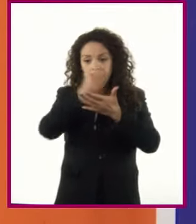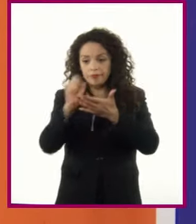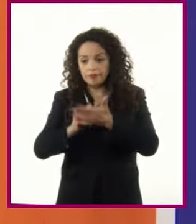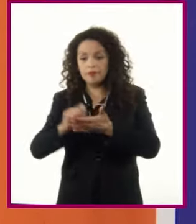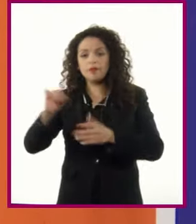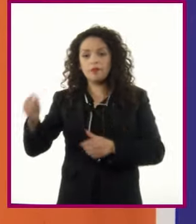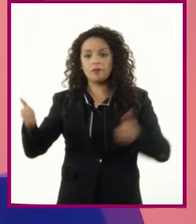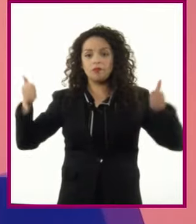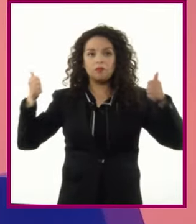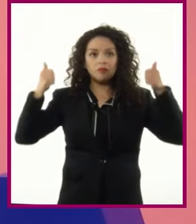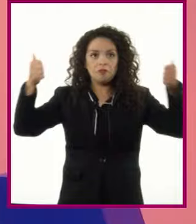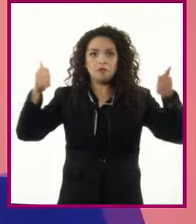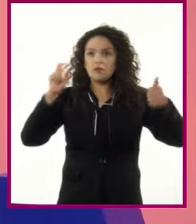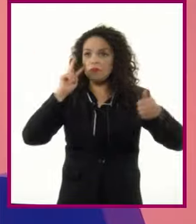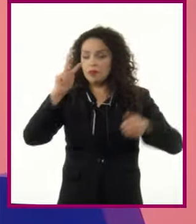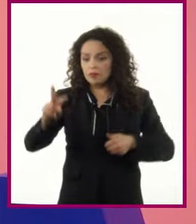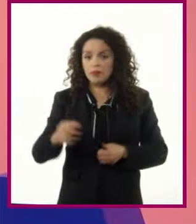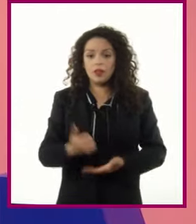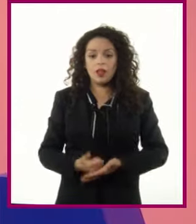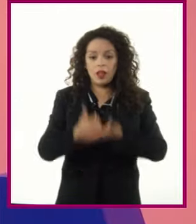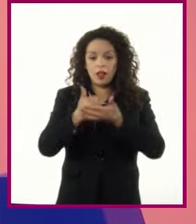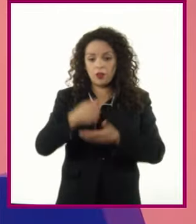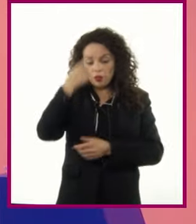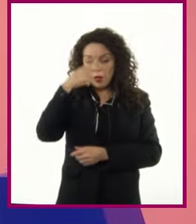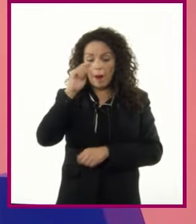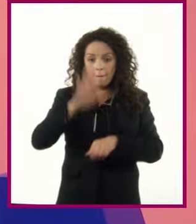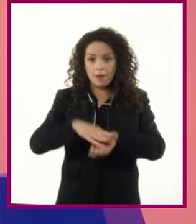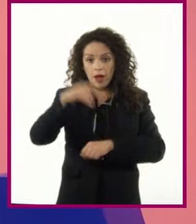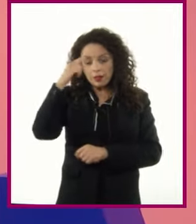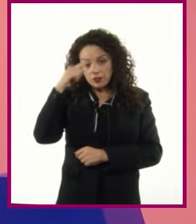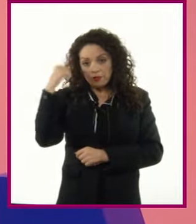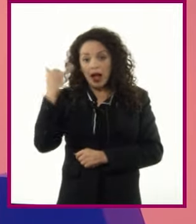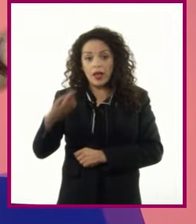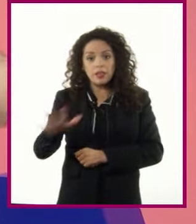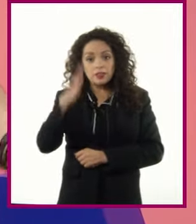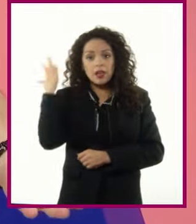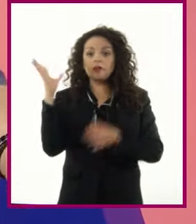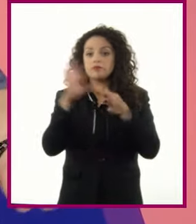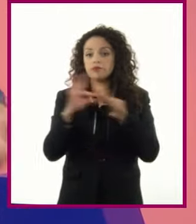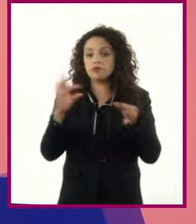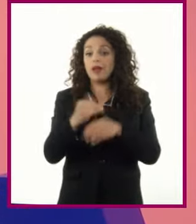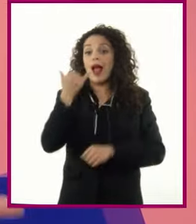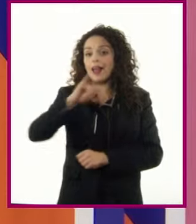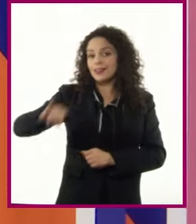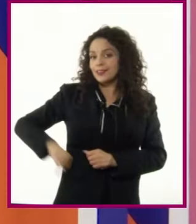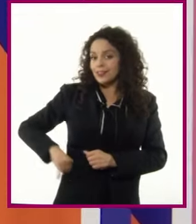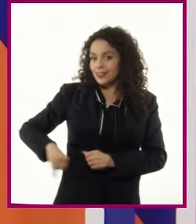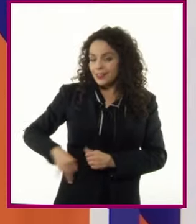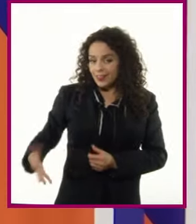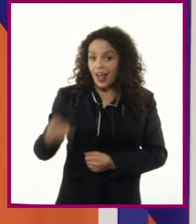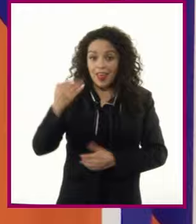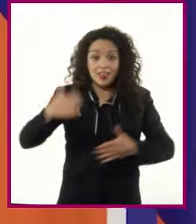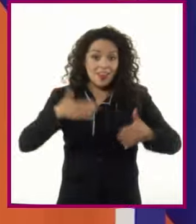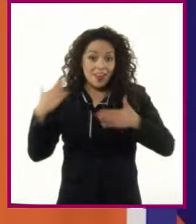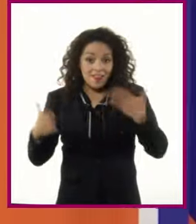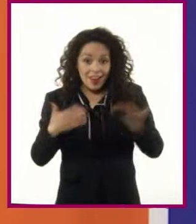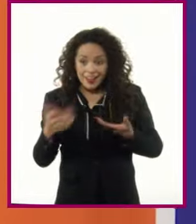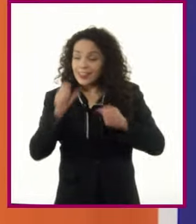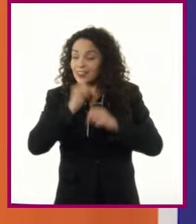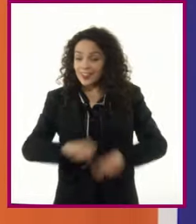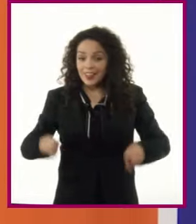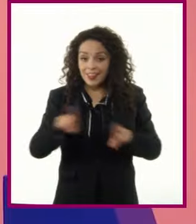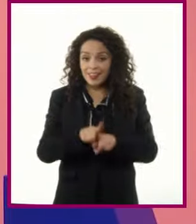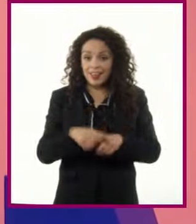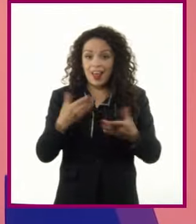que apoyará a que la representación sea más ágil e interesante Y, ¿por qué no?, más divertida Ahora,